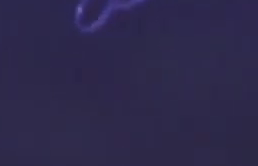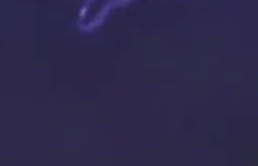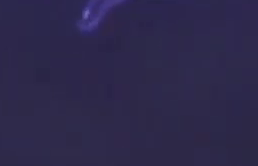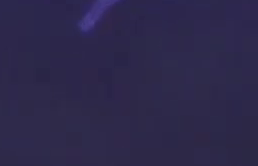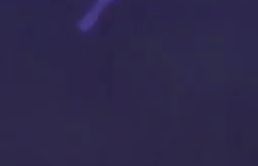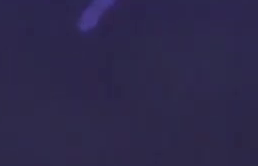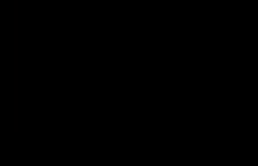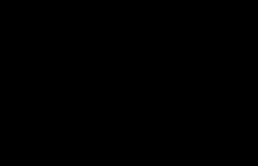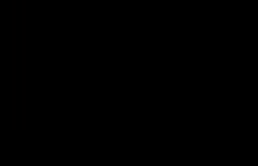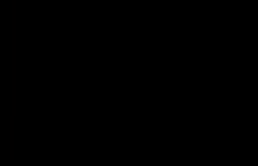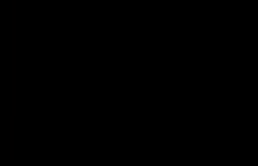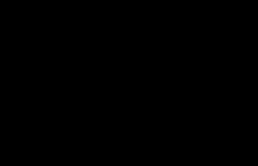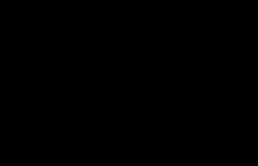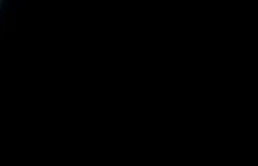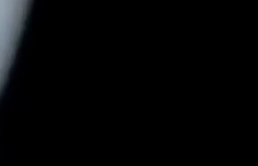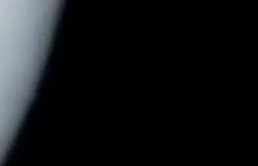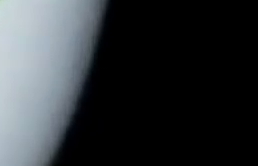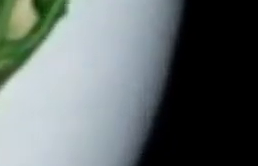vida.